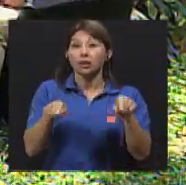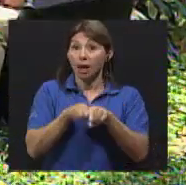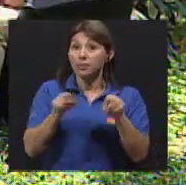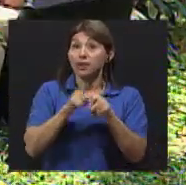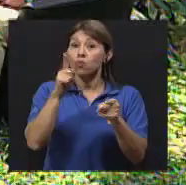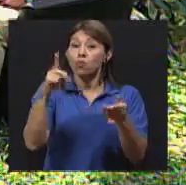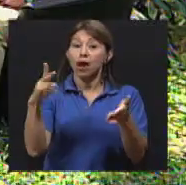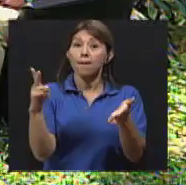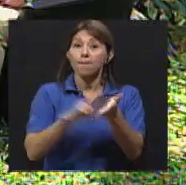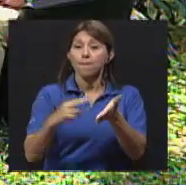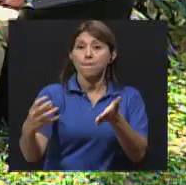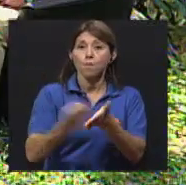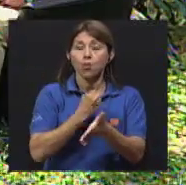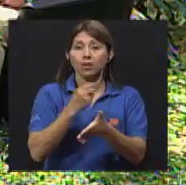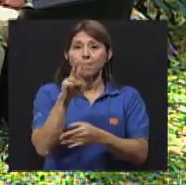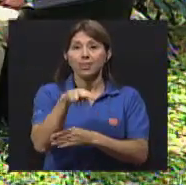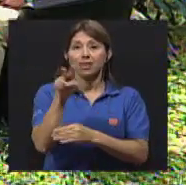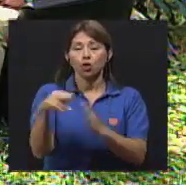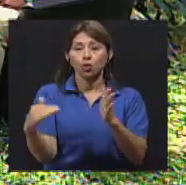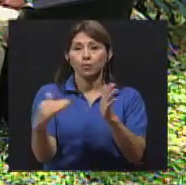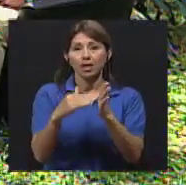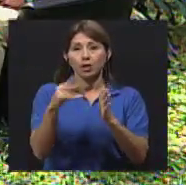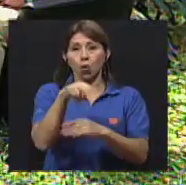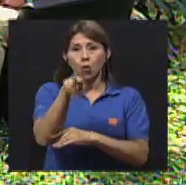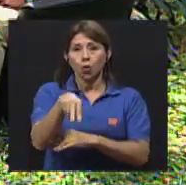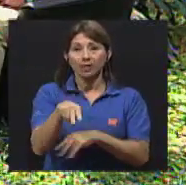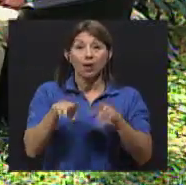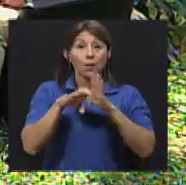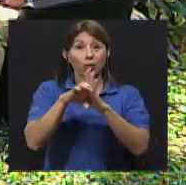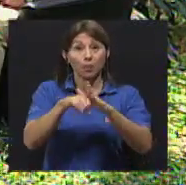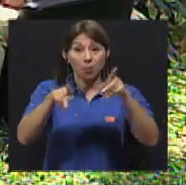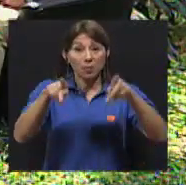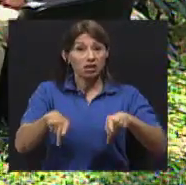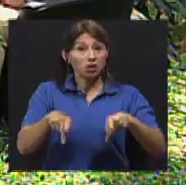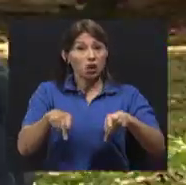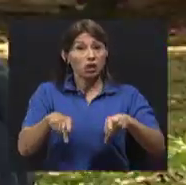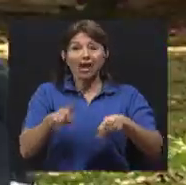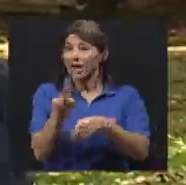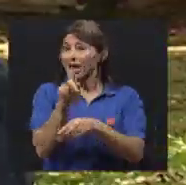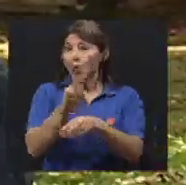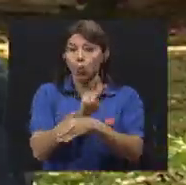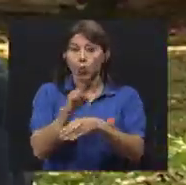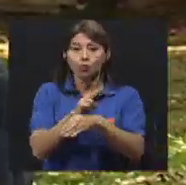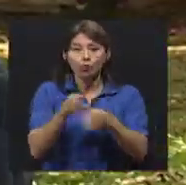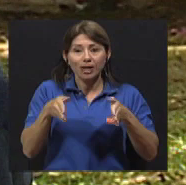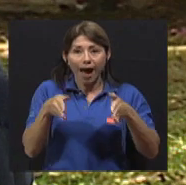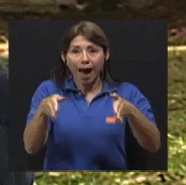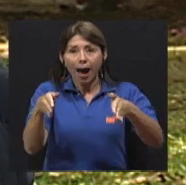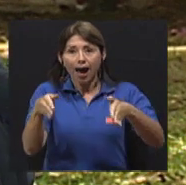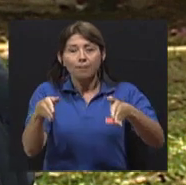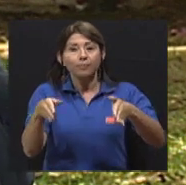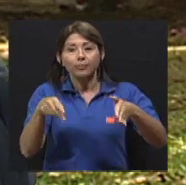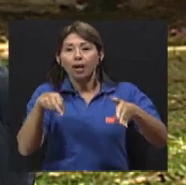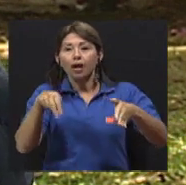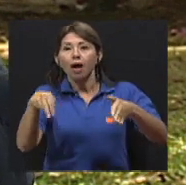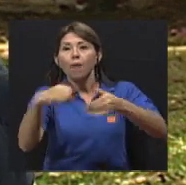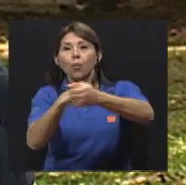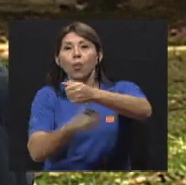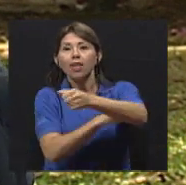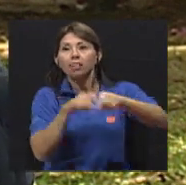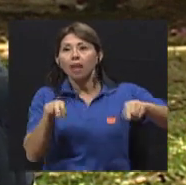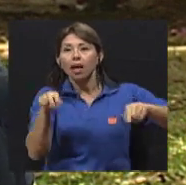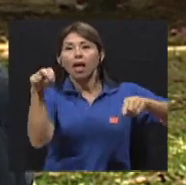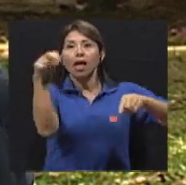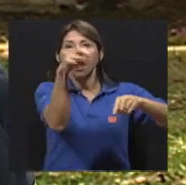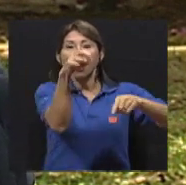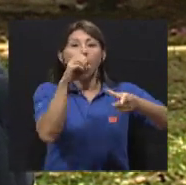colones al día de hoy para el peatón que irrespete las zonas de paso peatonal, que no usen el puente, que no caminen por la izquierda. Hay hasta multa,